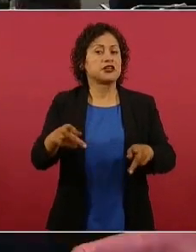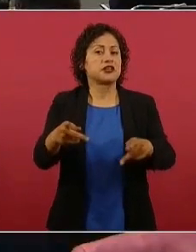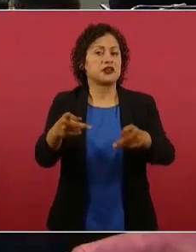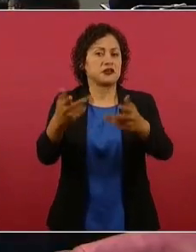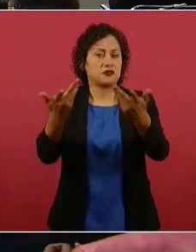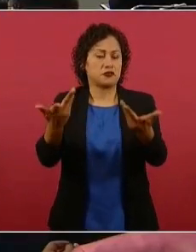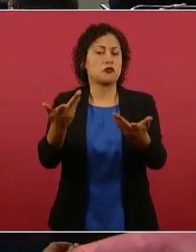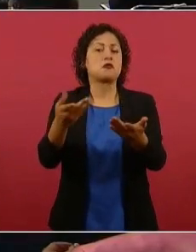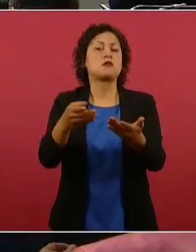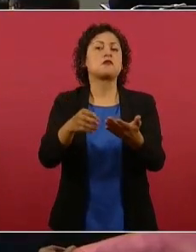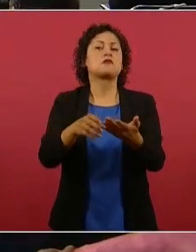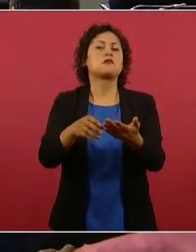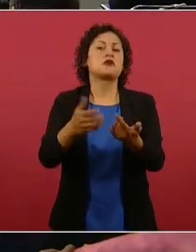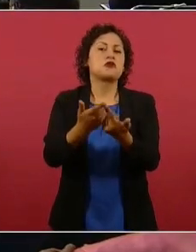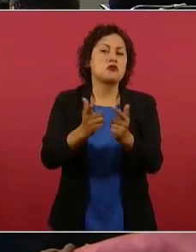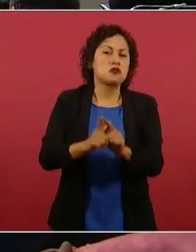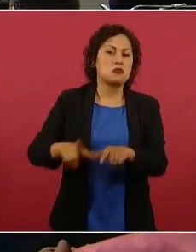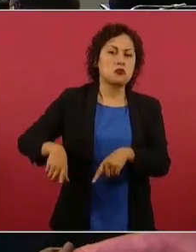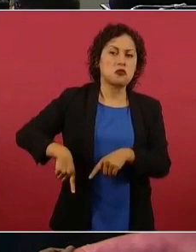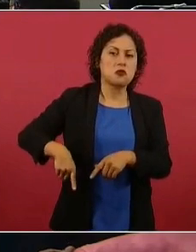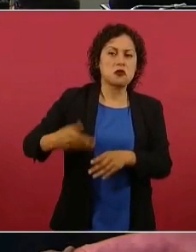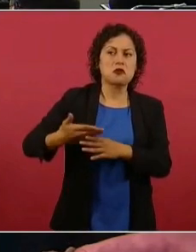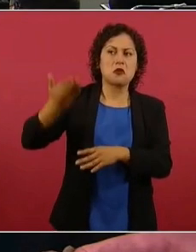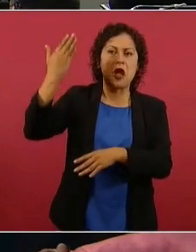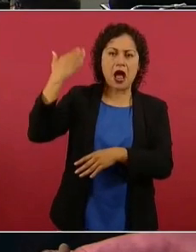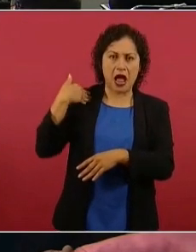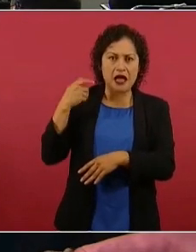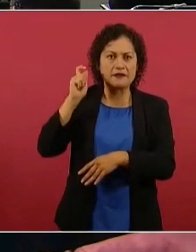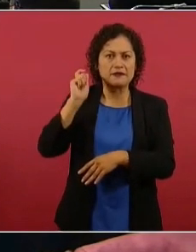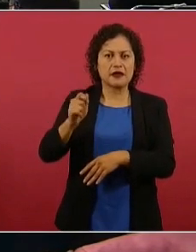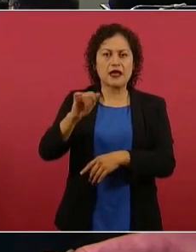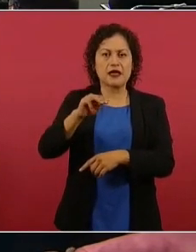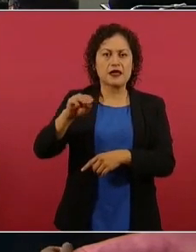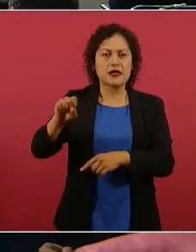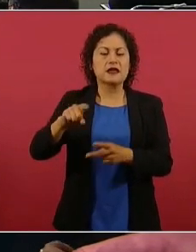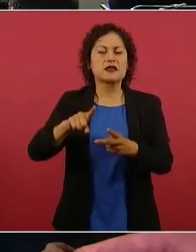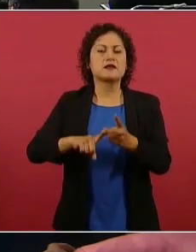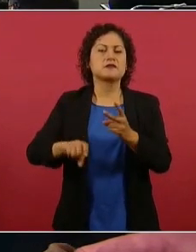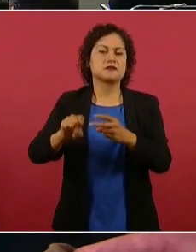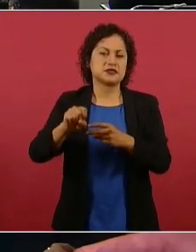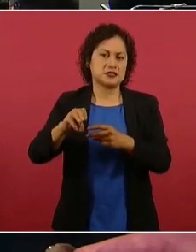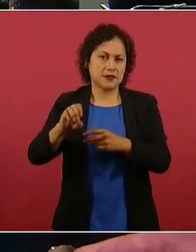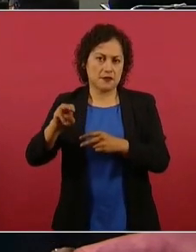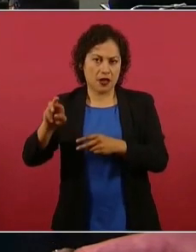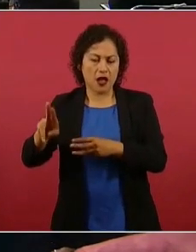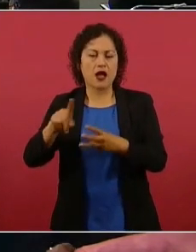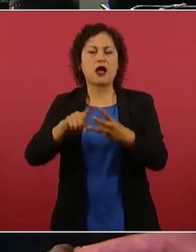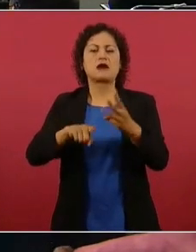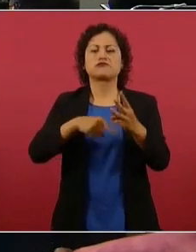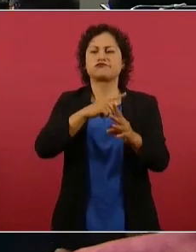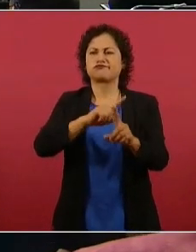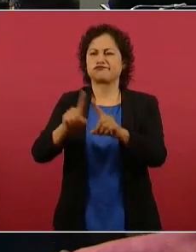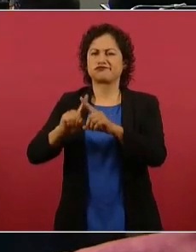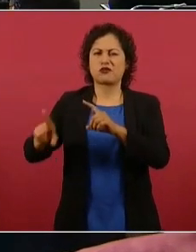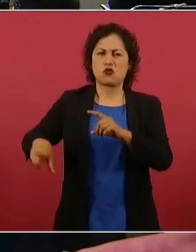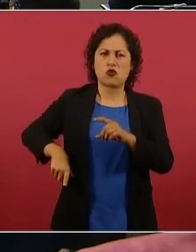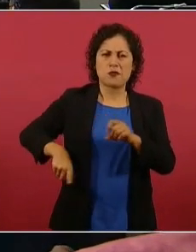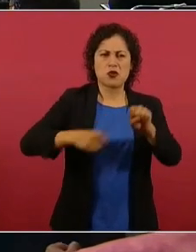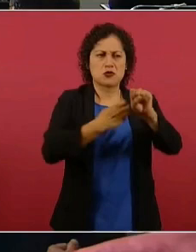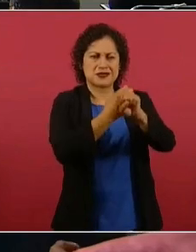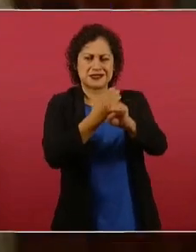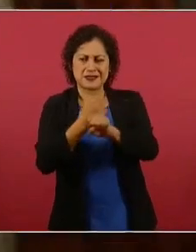neoliberales, a la ley al IMSS, a la Secretaría de Marina y a los gobiernos de los estados, e hizo fortunas